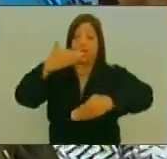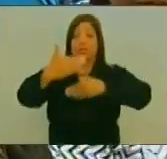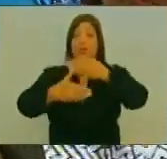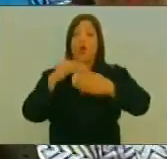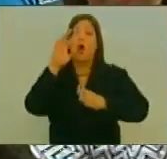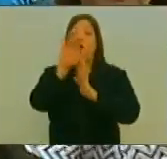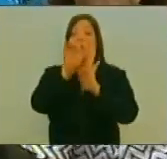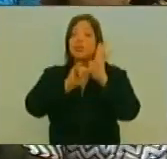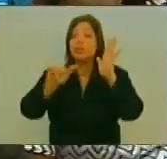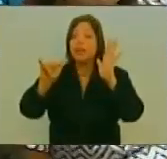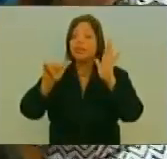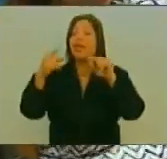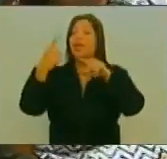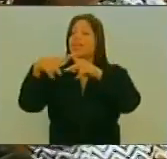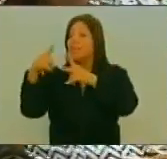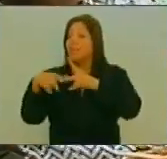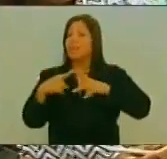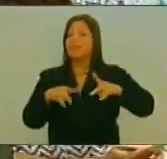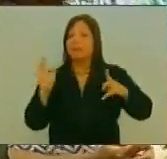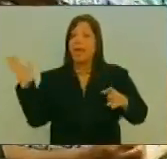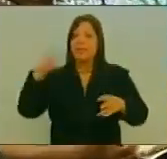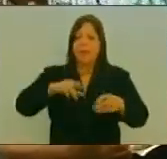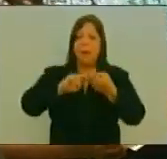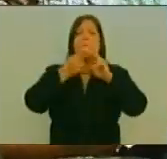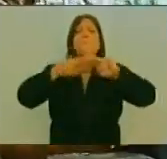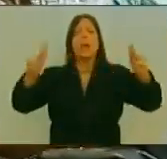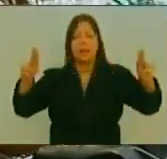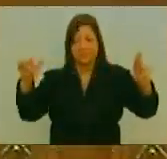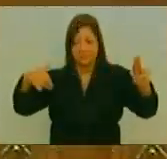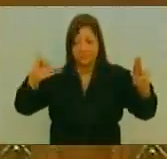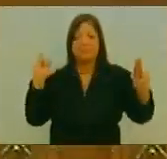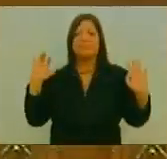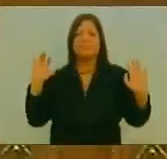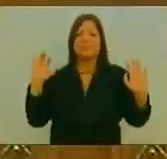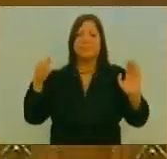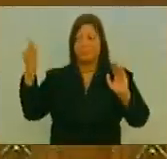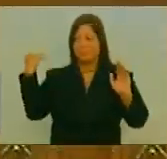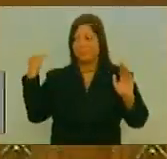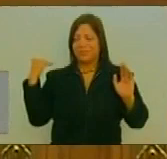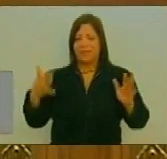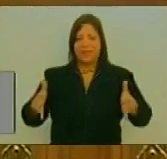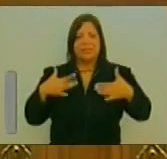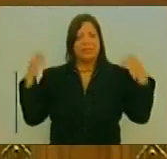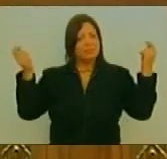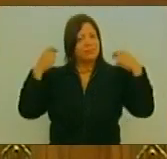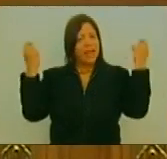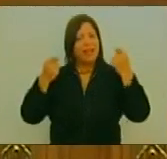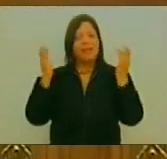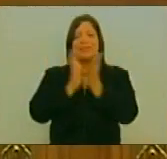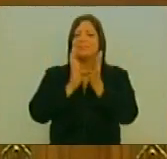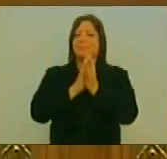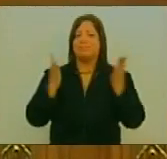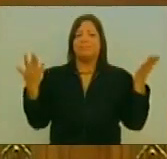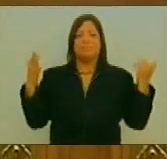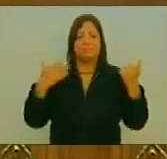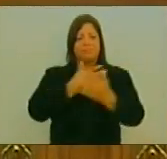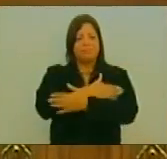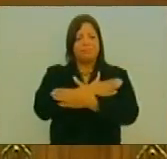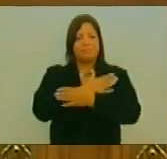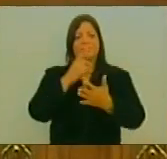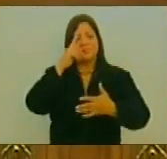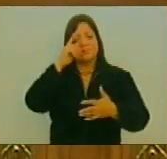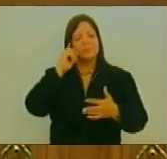constituyente Con su diversidad Trajo la paz A nuestro país Y hoy nosotros Tenemos que celebrar eso Y hoy nosotros Tenemos que